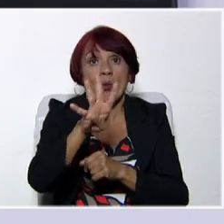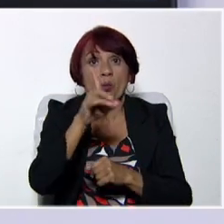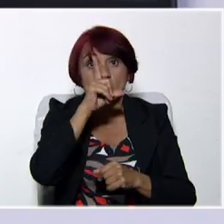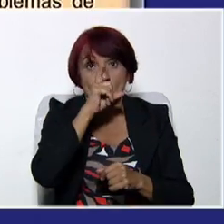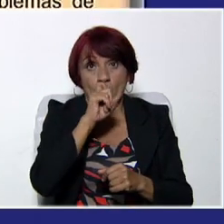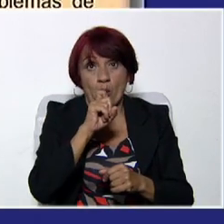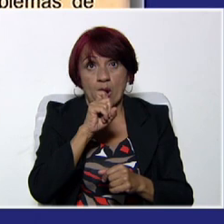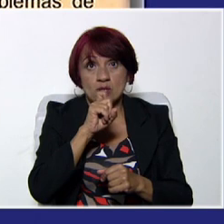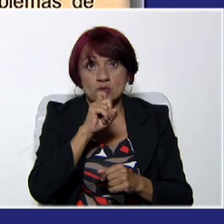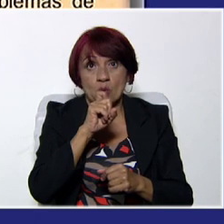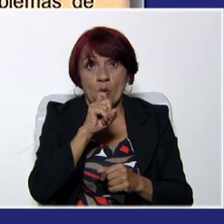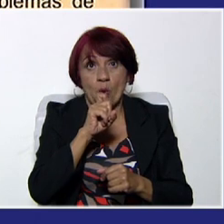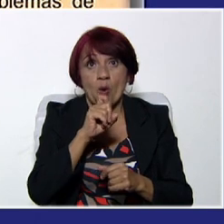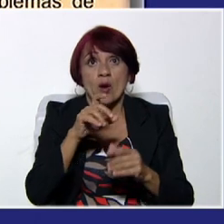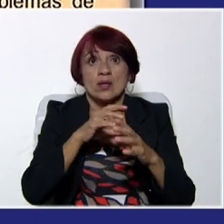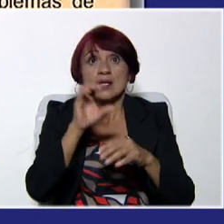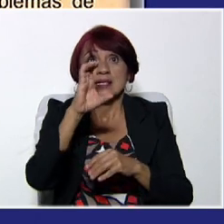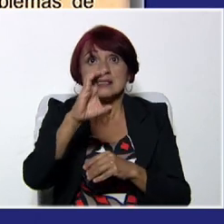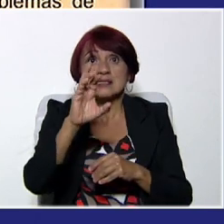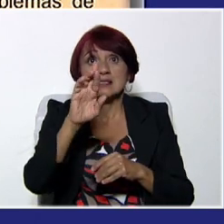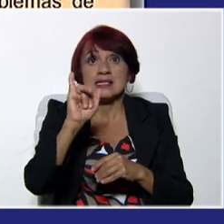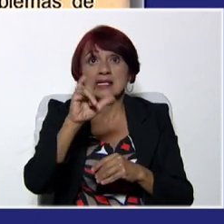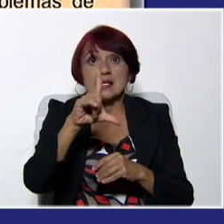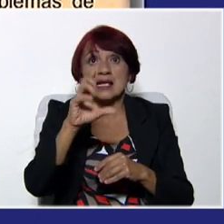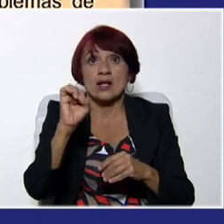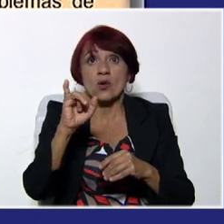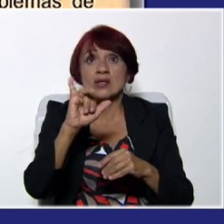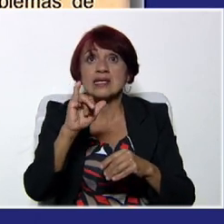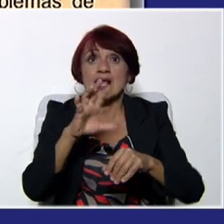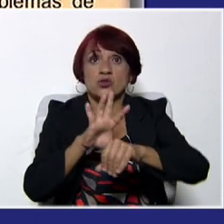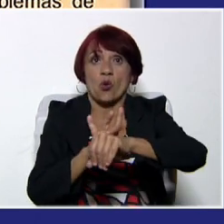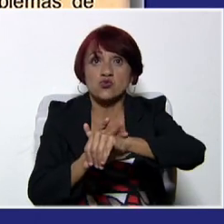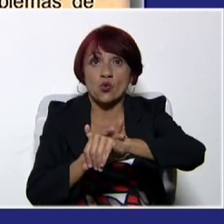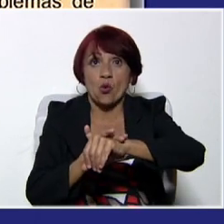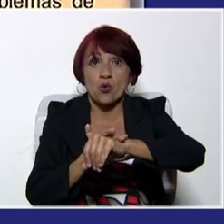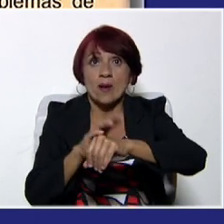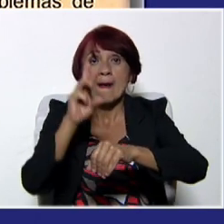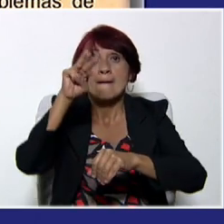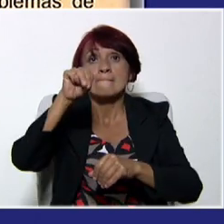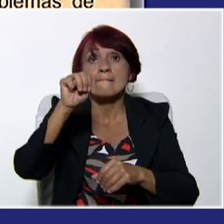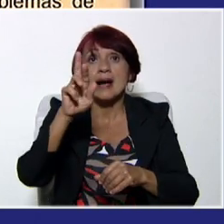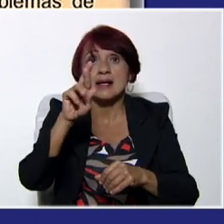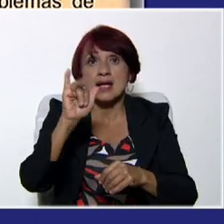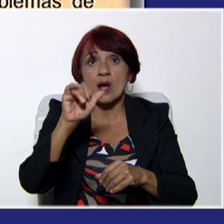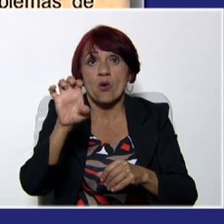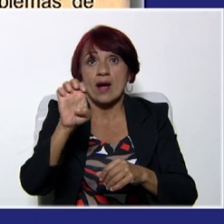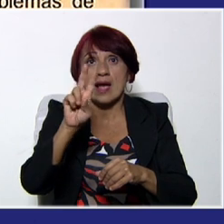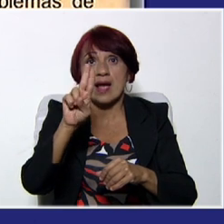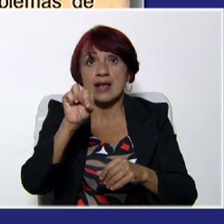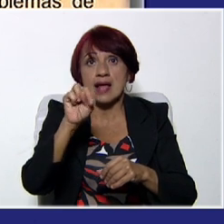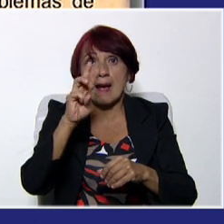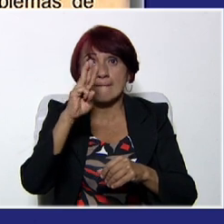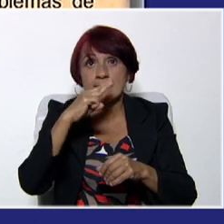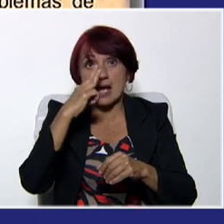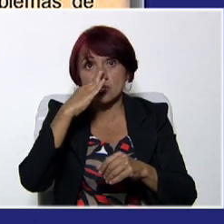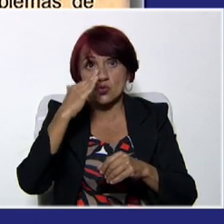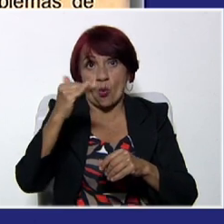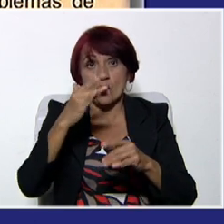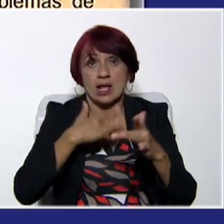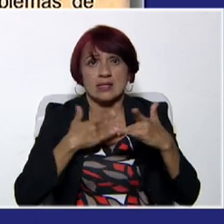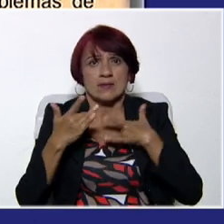vas a leer Cirilo y el doctor. Autor, María Eugenia Mayobre. Las actividades,